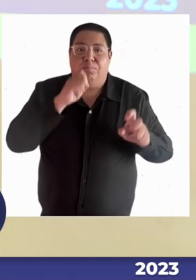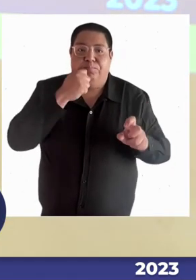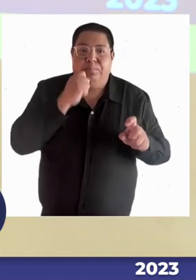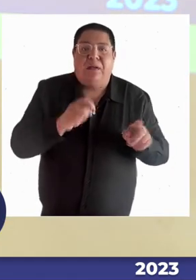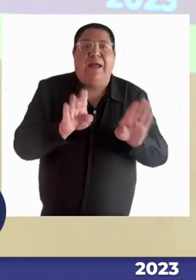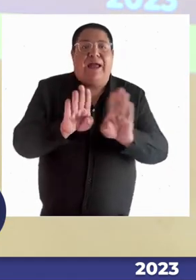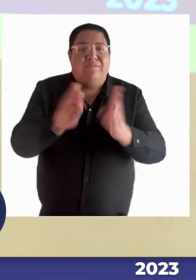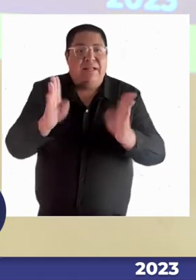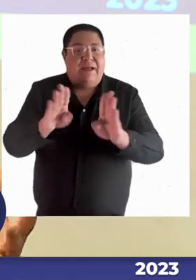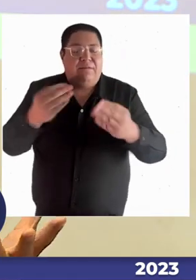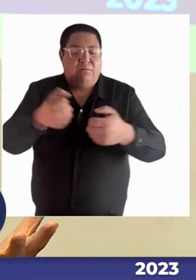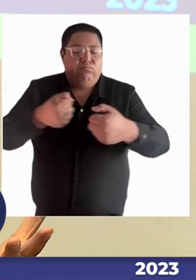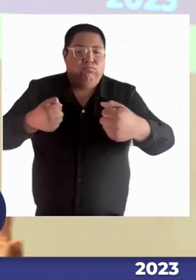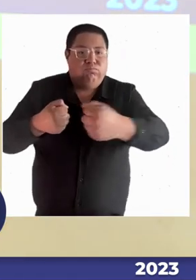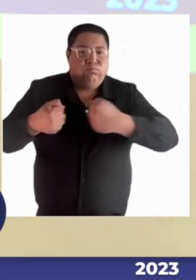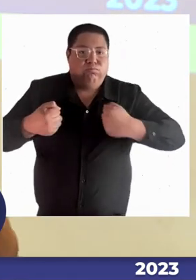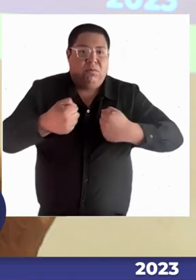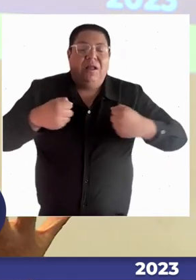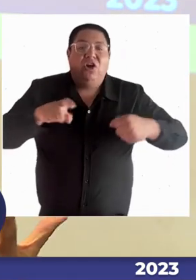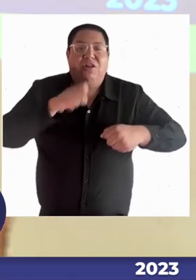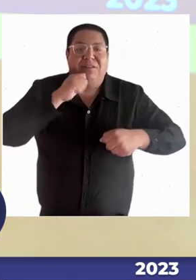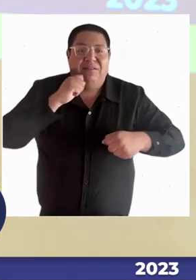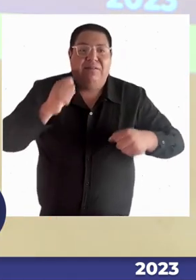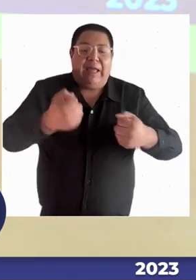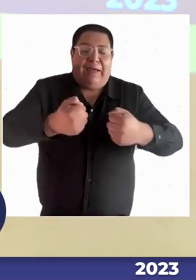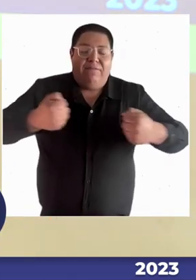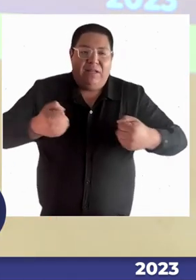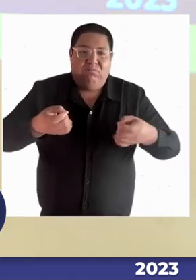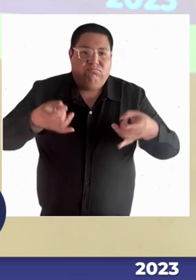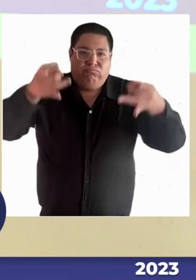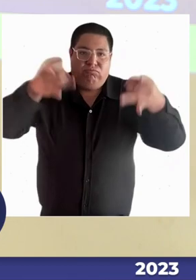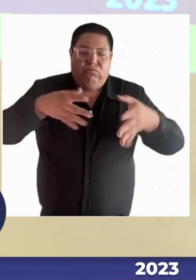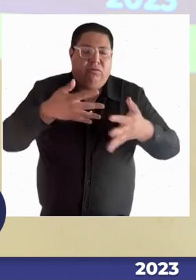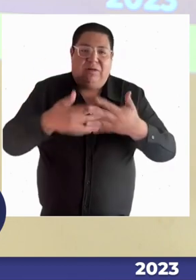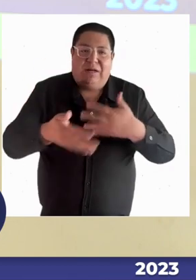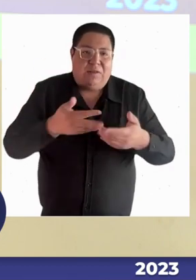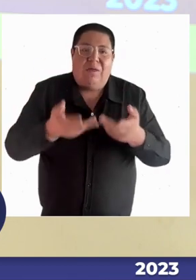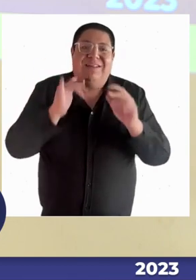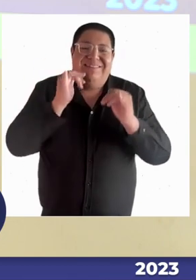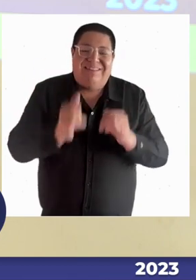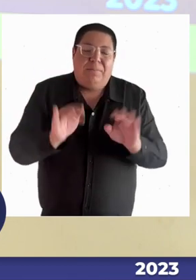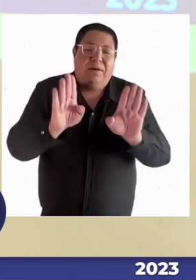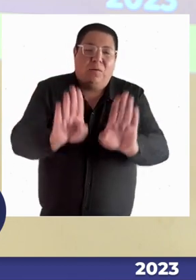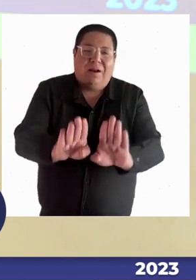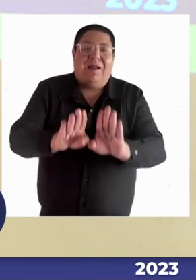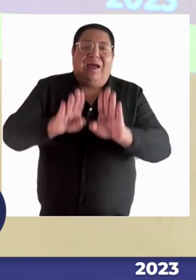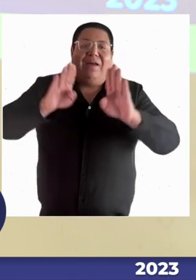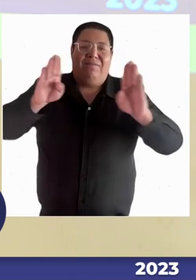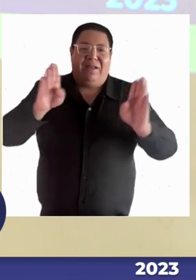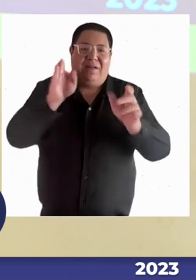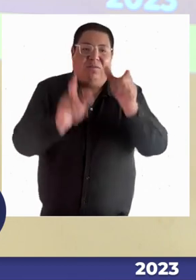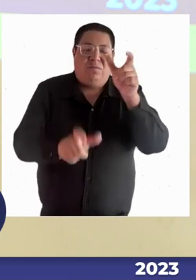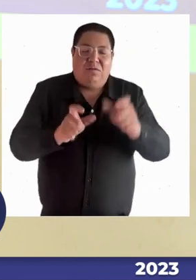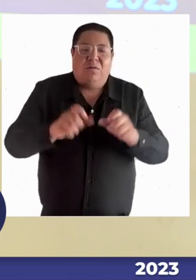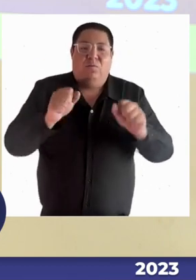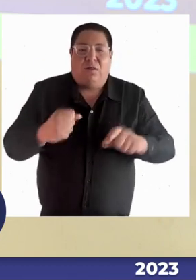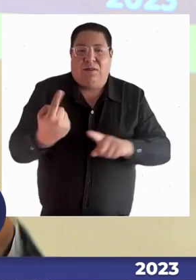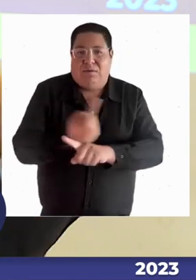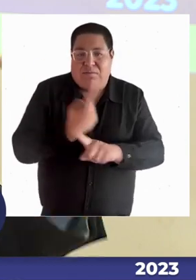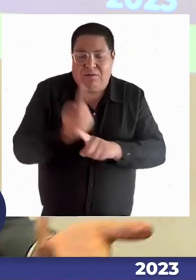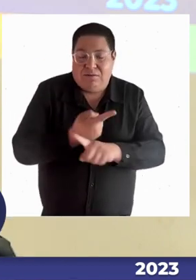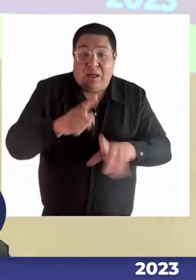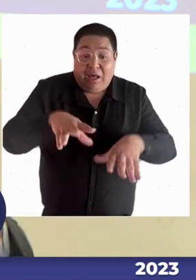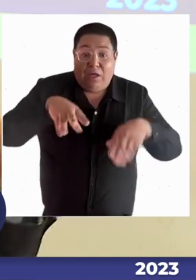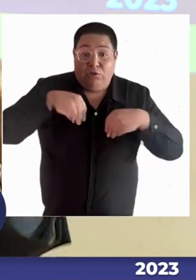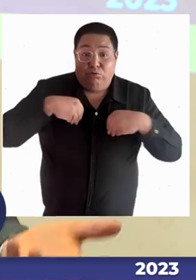todas las personas con percepciones distintas, con todas las diferencias que tenemos, y no tener que estar legislando, que sería un trabajo eterno, porque